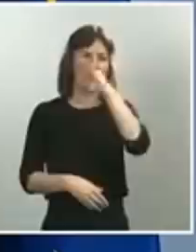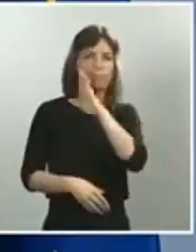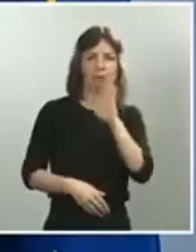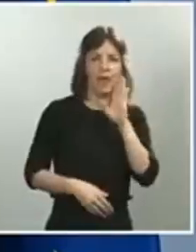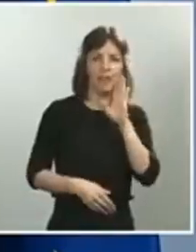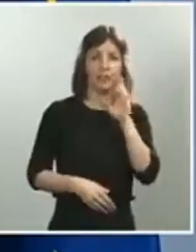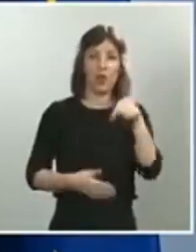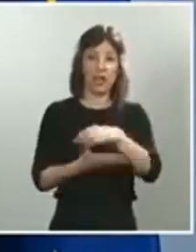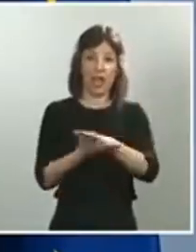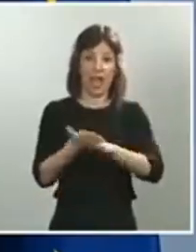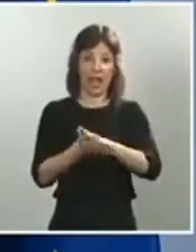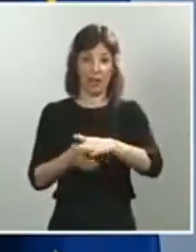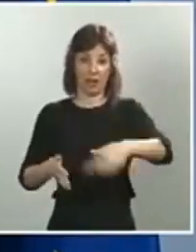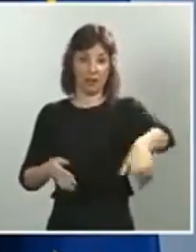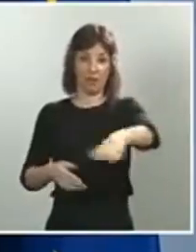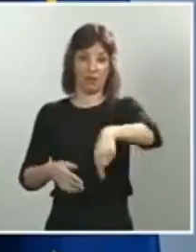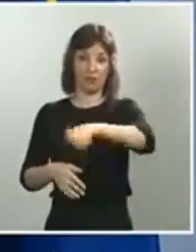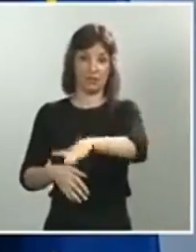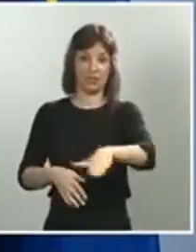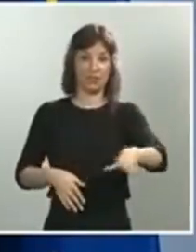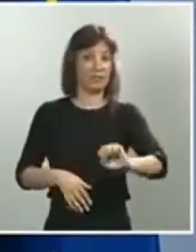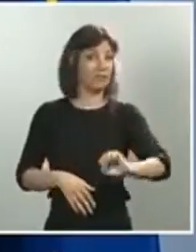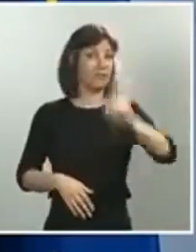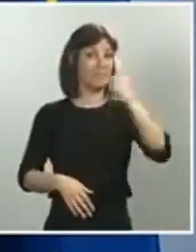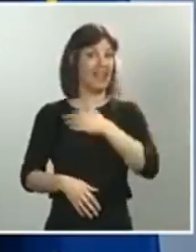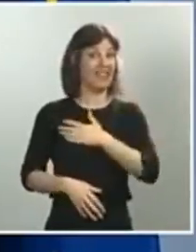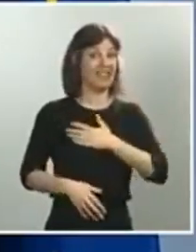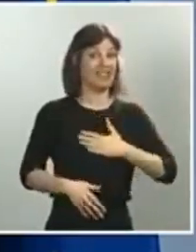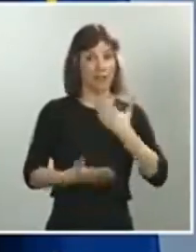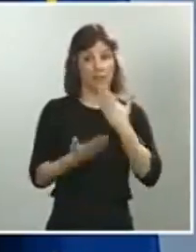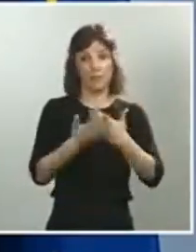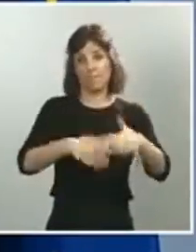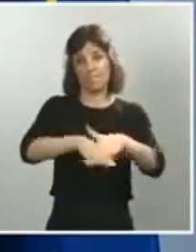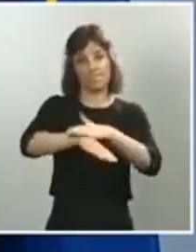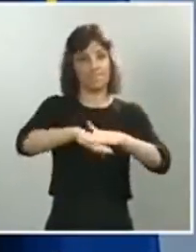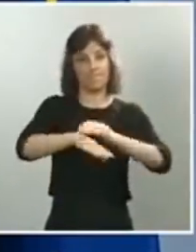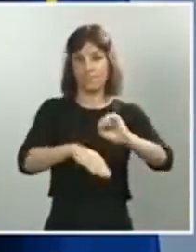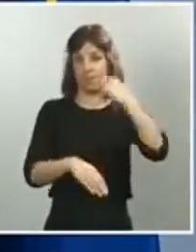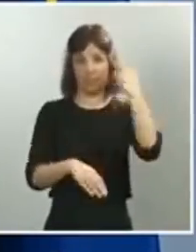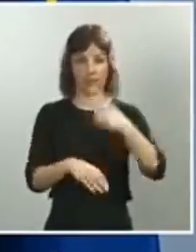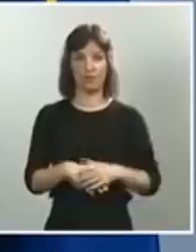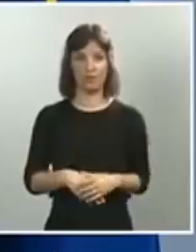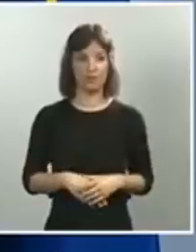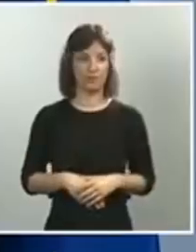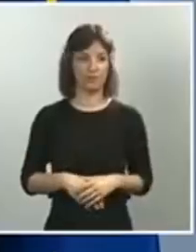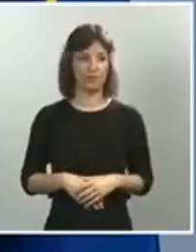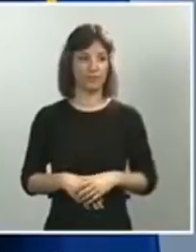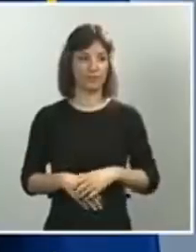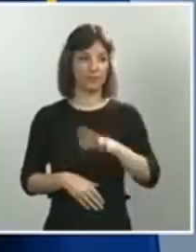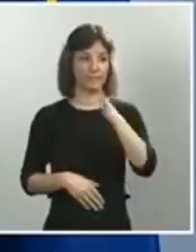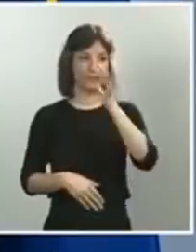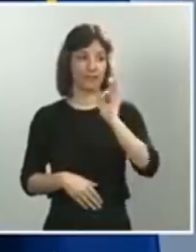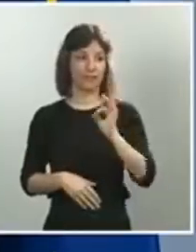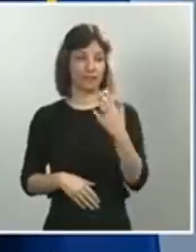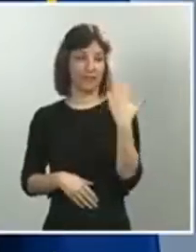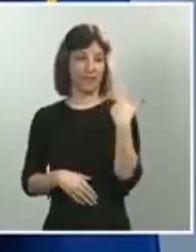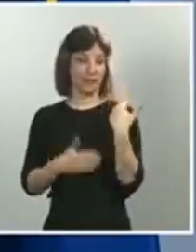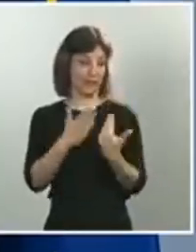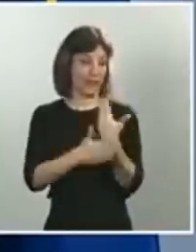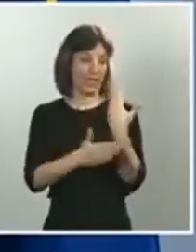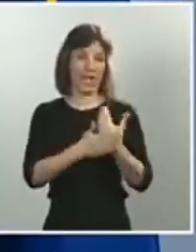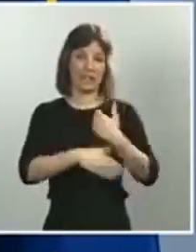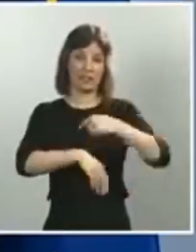vosotros y lo primero es que querría pediros disculpas, porque es verdad que en los últimos días, en las últimas horas en el Gobierno